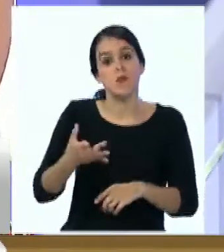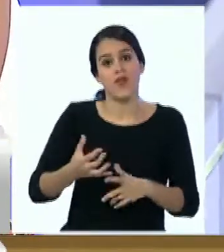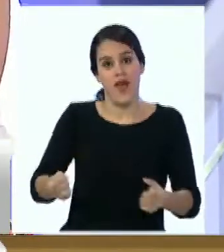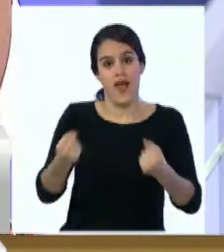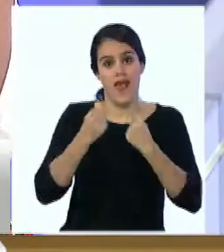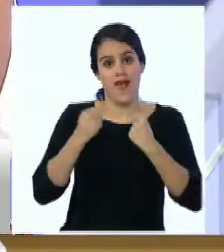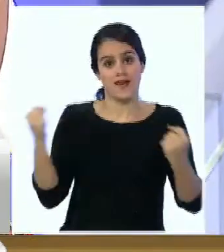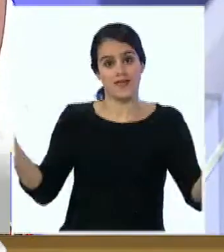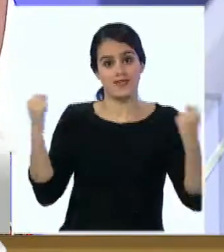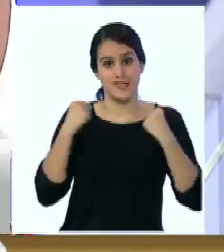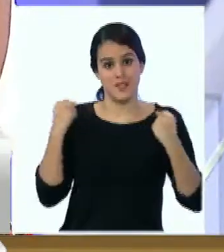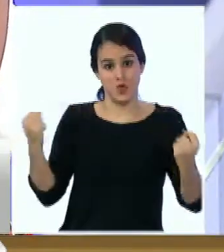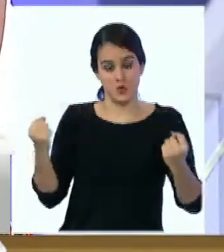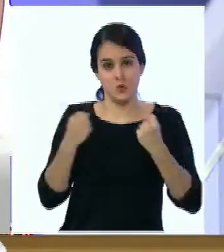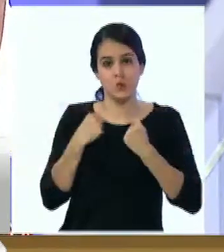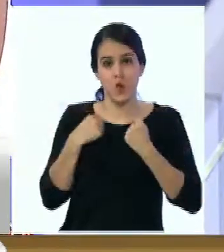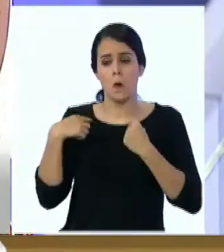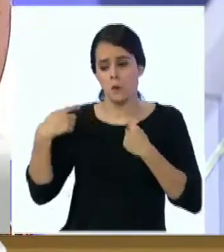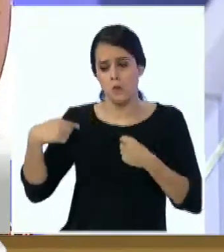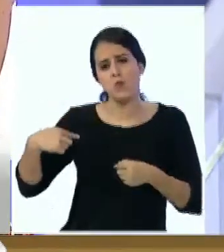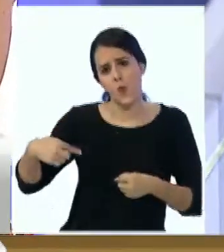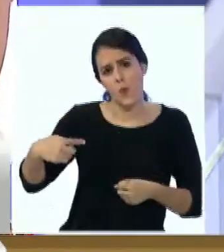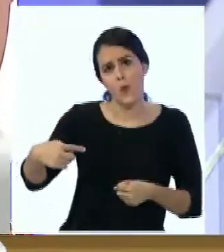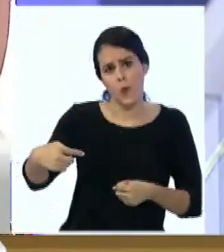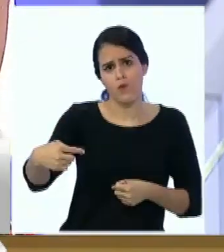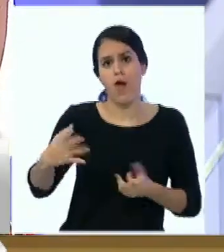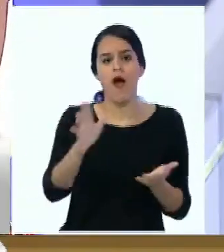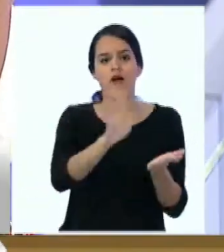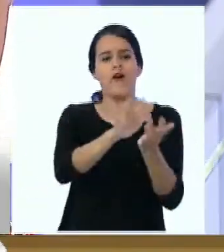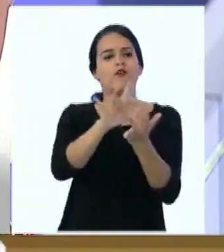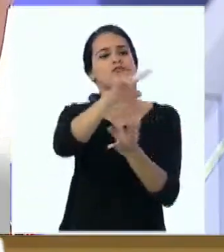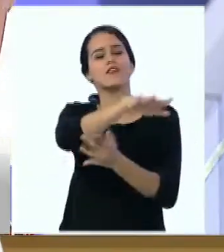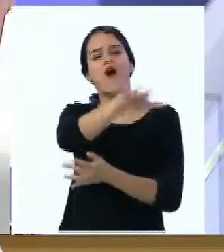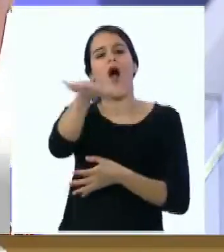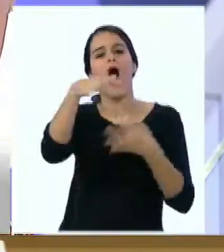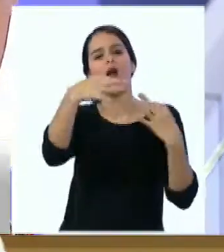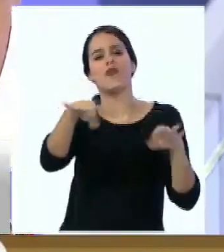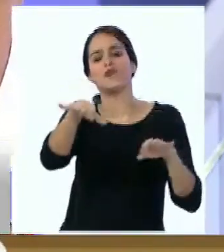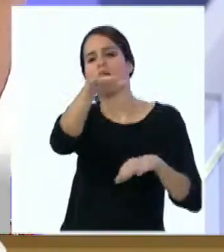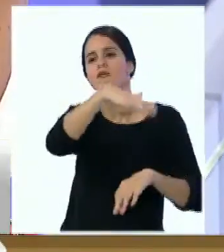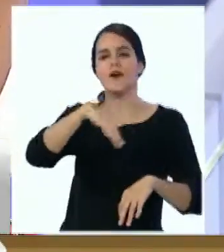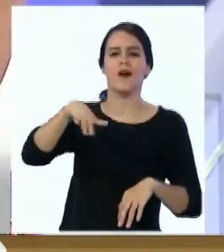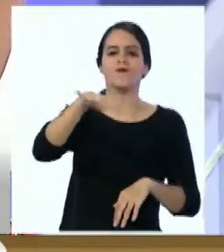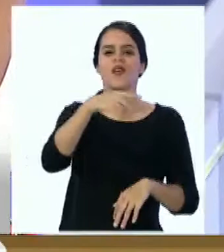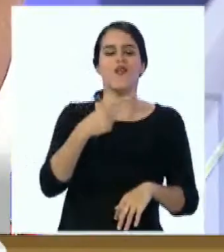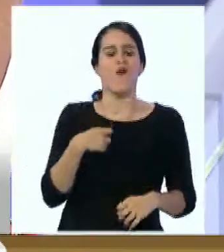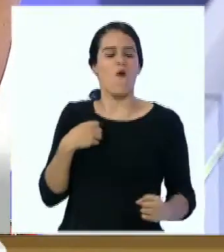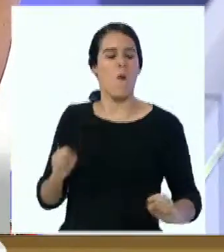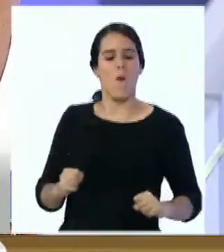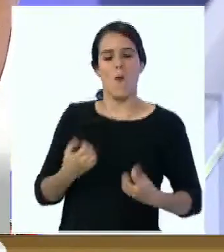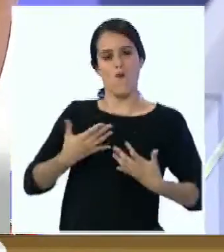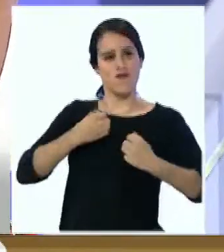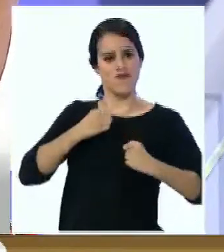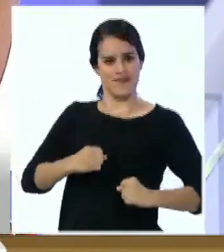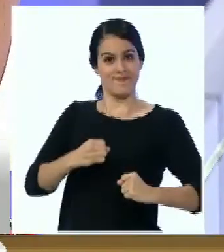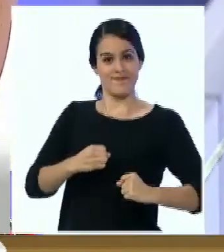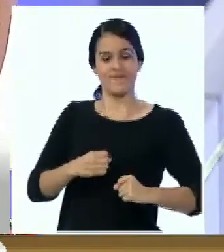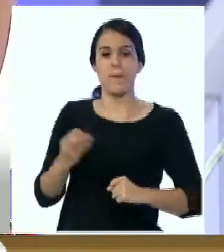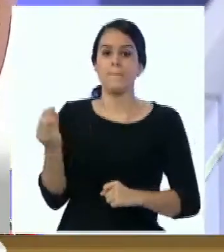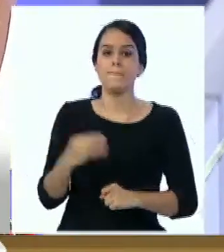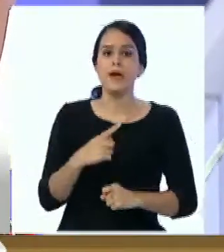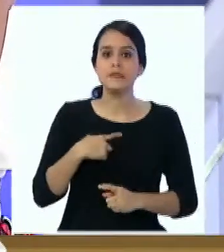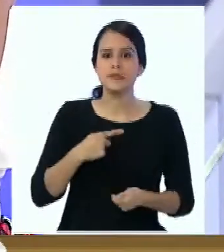moderado o contacto con la naturaleza Porque está comprobado que fortalece el sistema inmunológico Tratar de controlar las